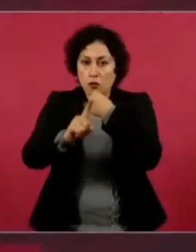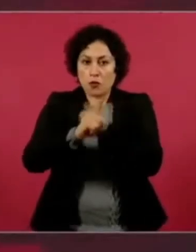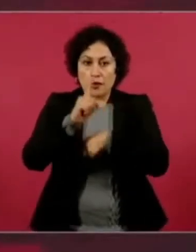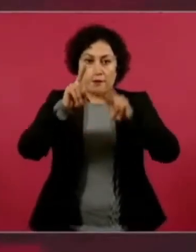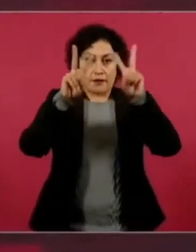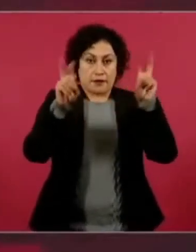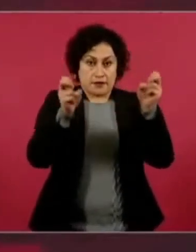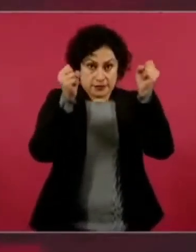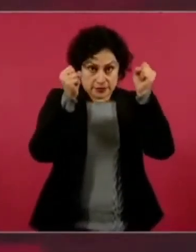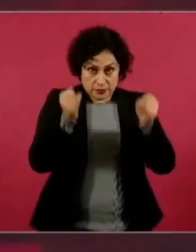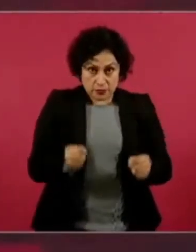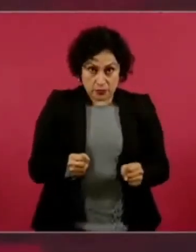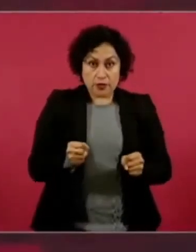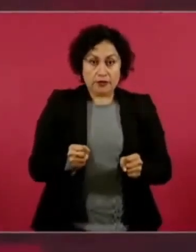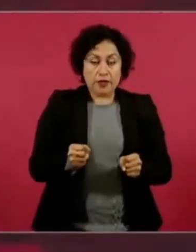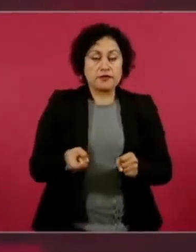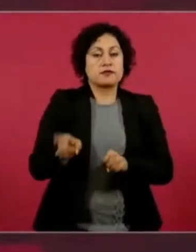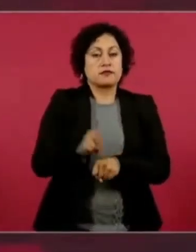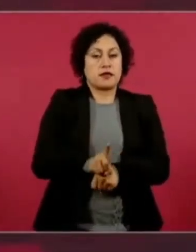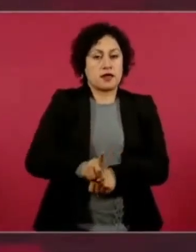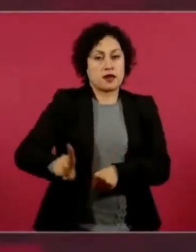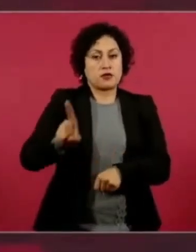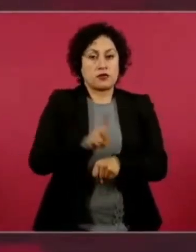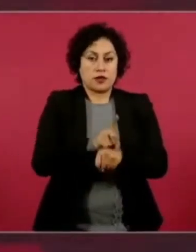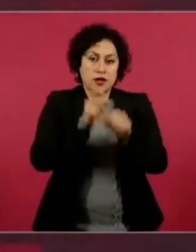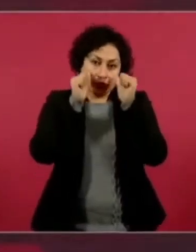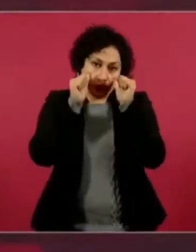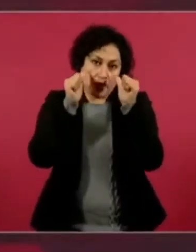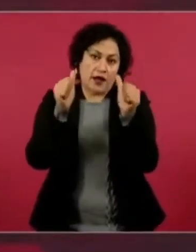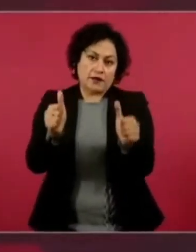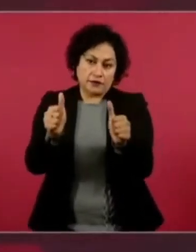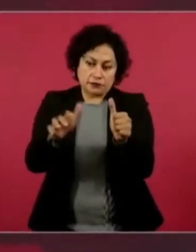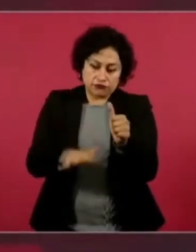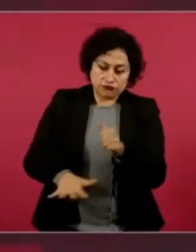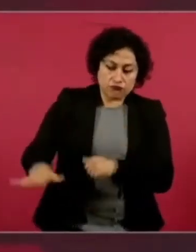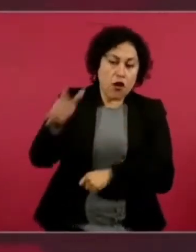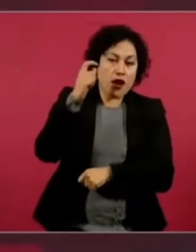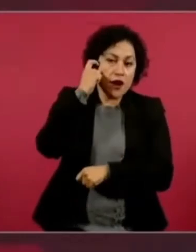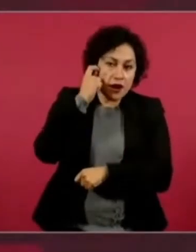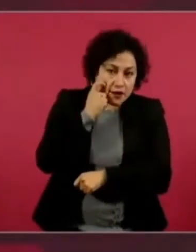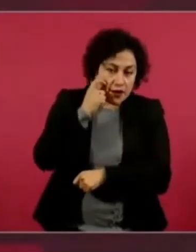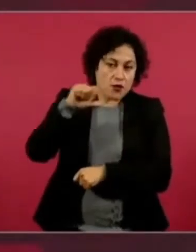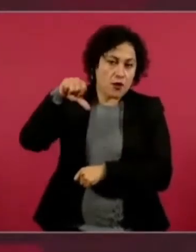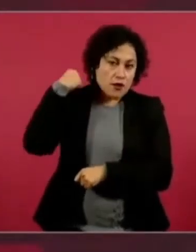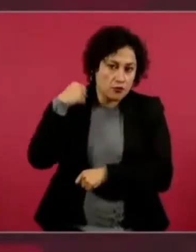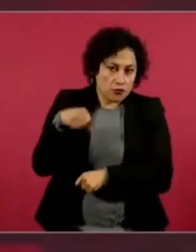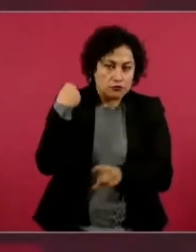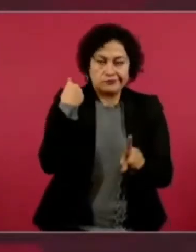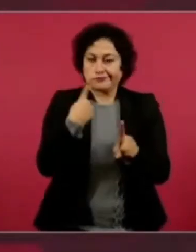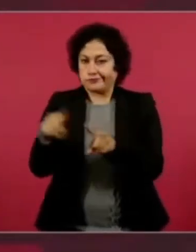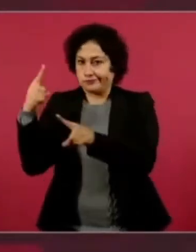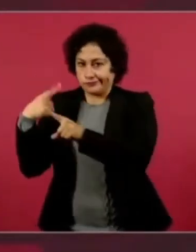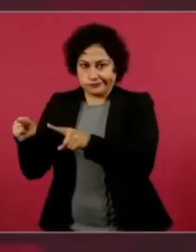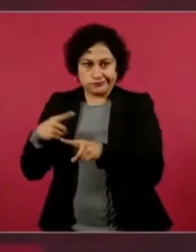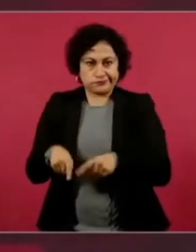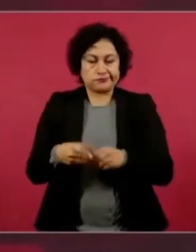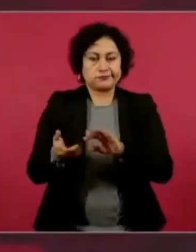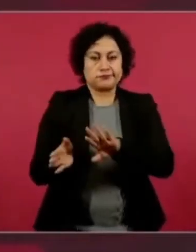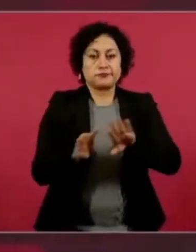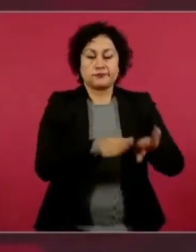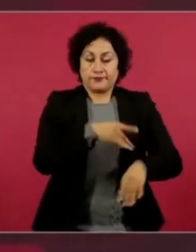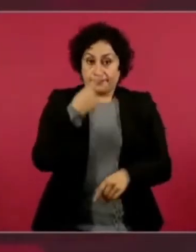Acapulco, todos los días. Y ahora, les decía yo,